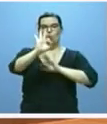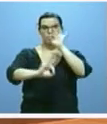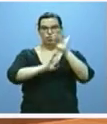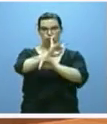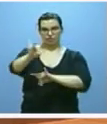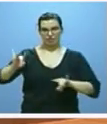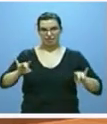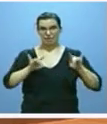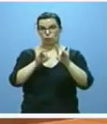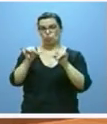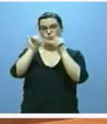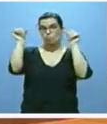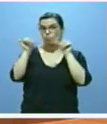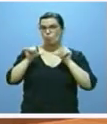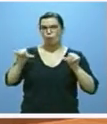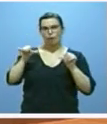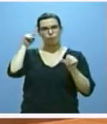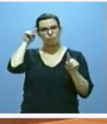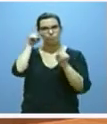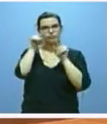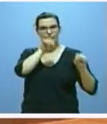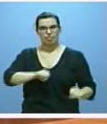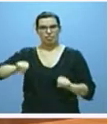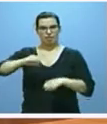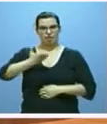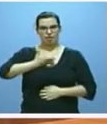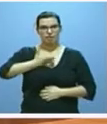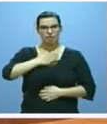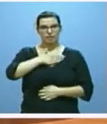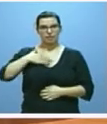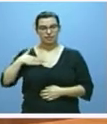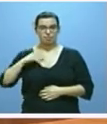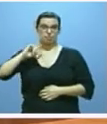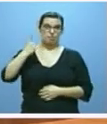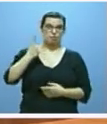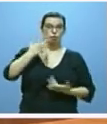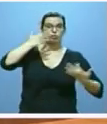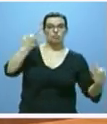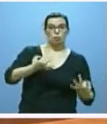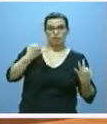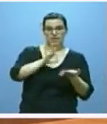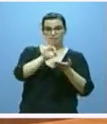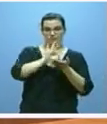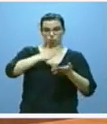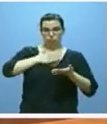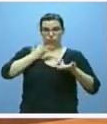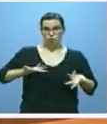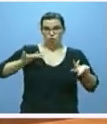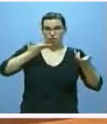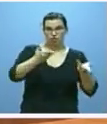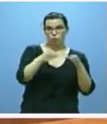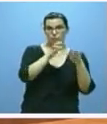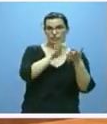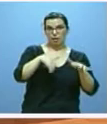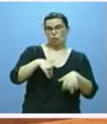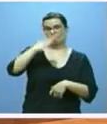Un modelo eminentemente municipalista que pretende, por un lado, garantizar los servicios que presta la Junta, especialmente en el medio rural, y por otro,